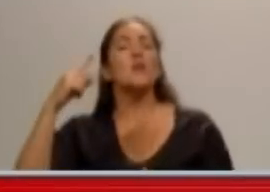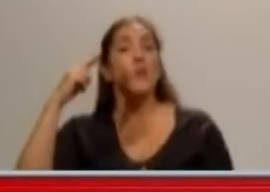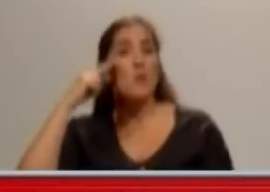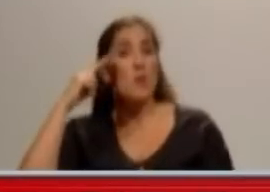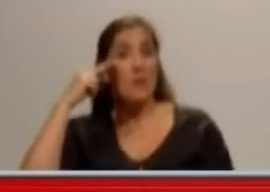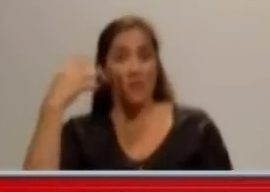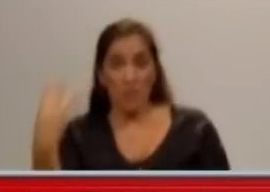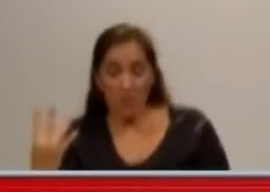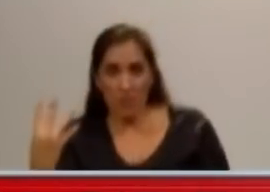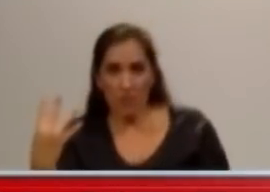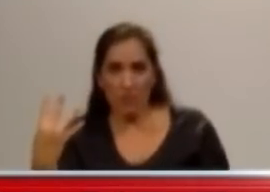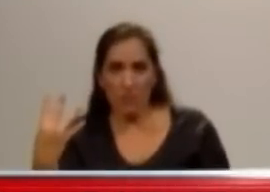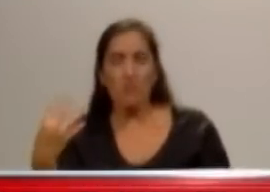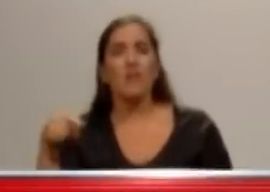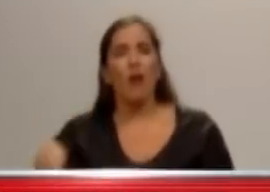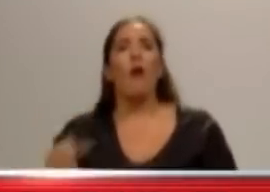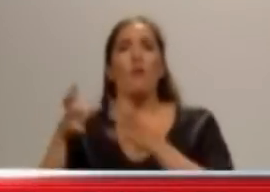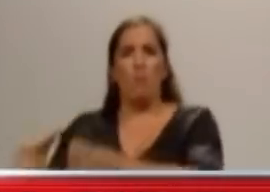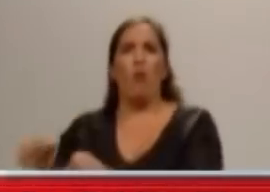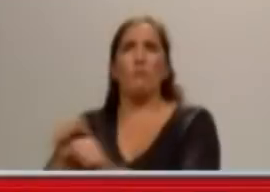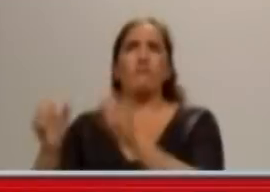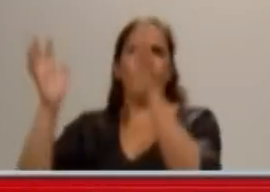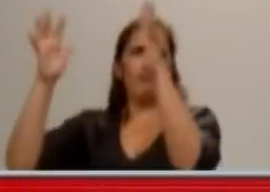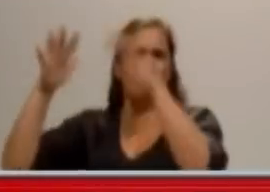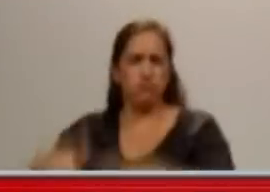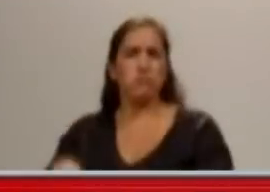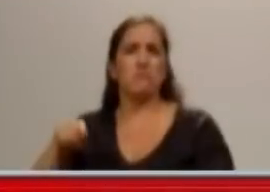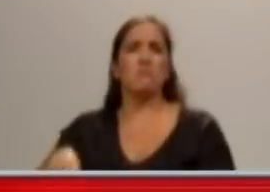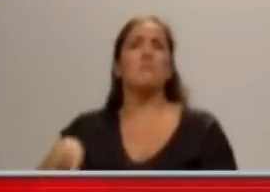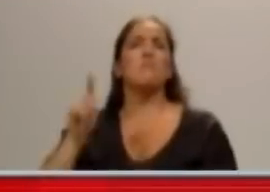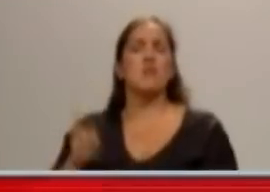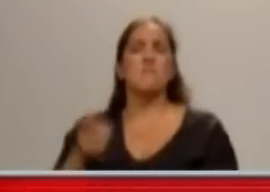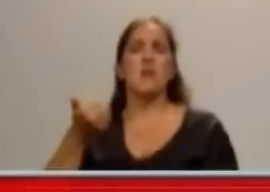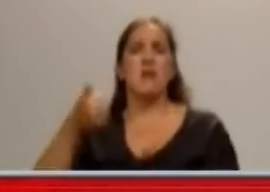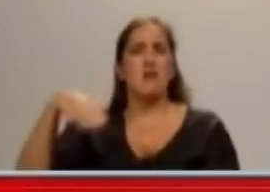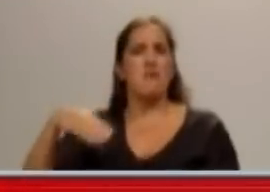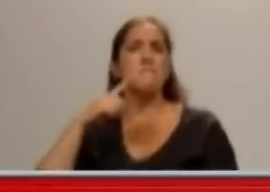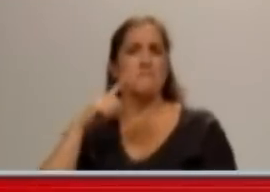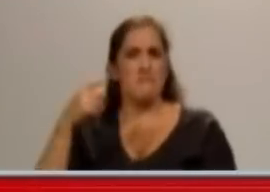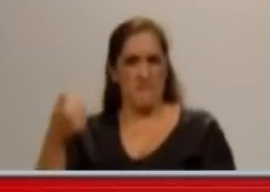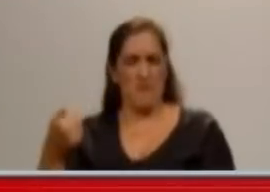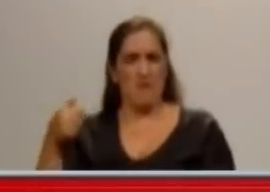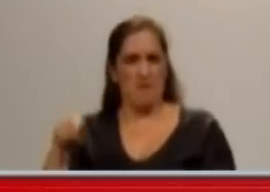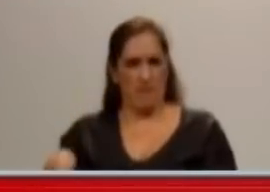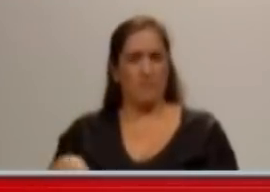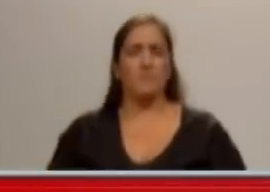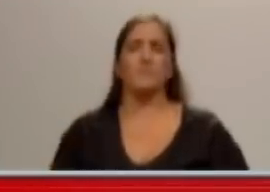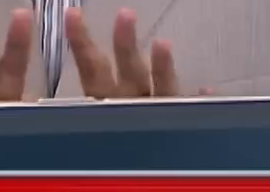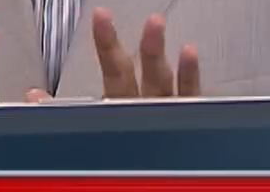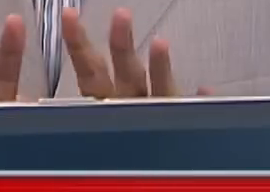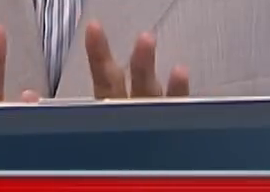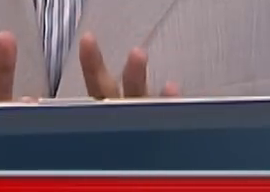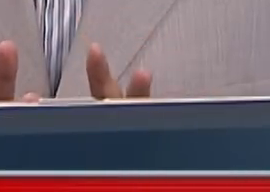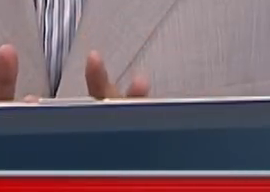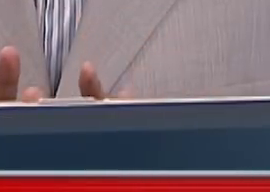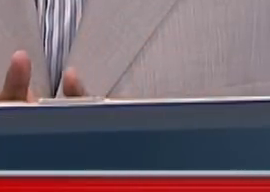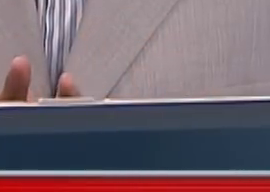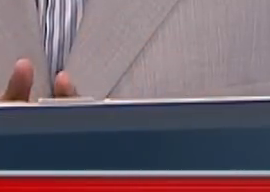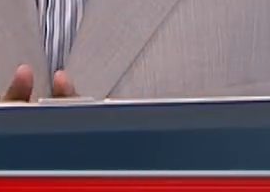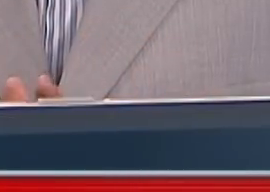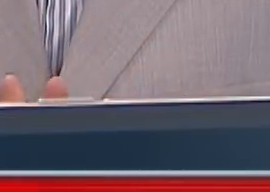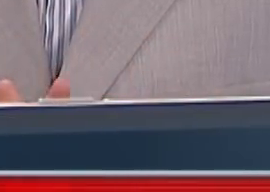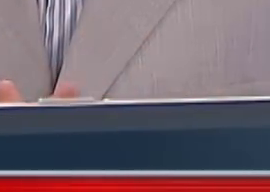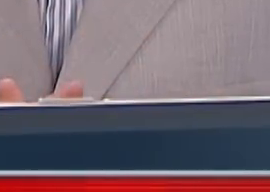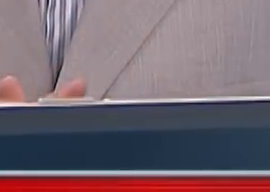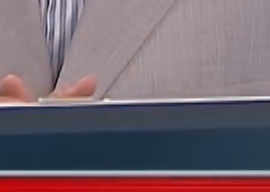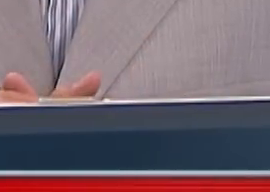creíble. Y si era así, ¿el gobierno se dio cuenta recién ahora de esto? Nelson, yo tengo un solo tema más para